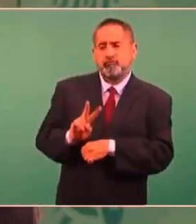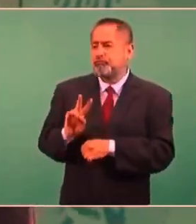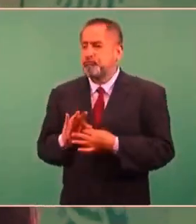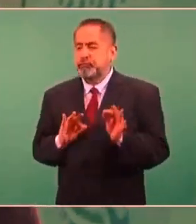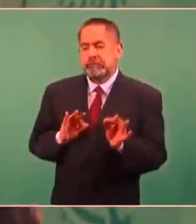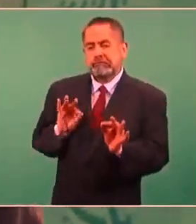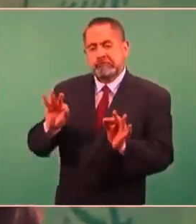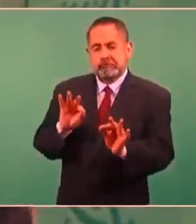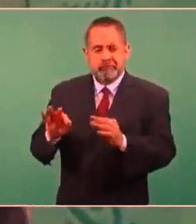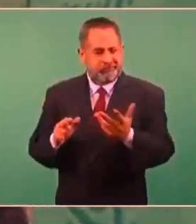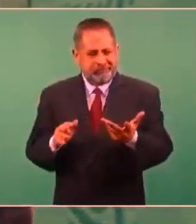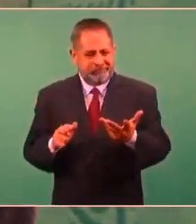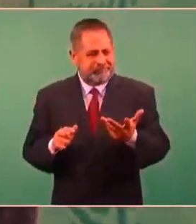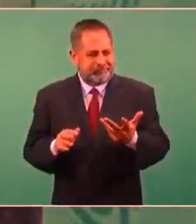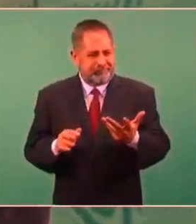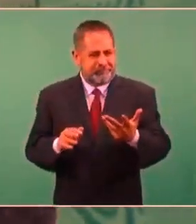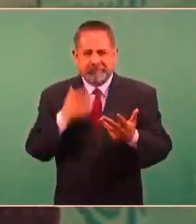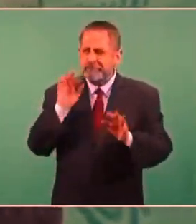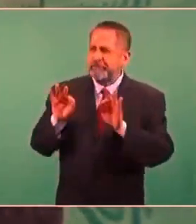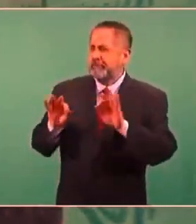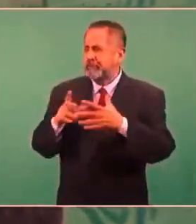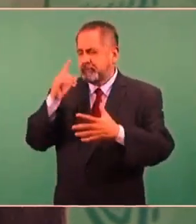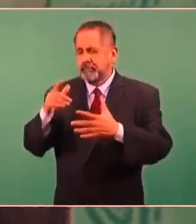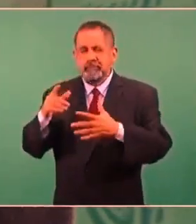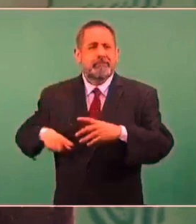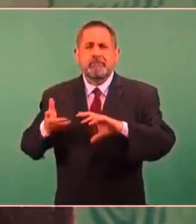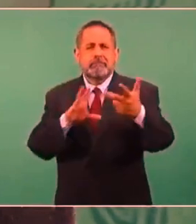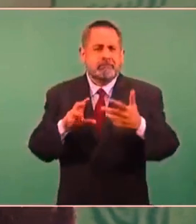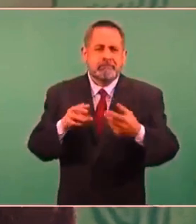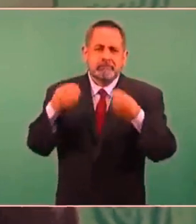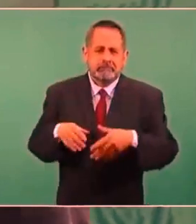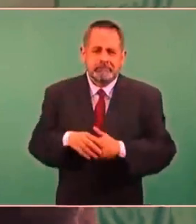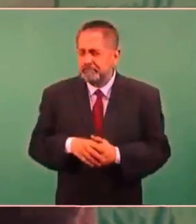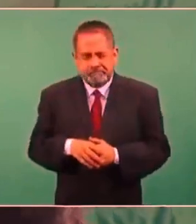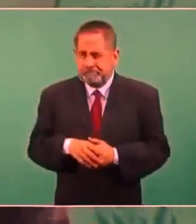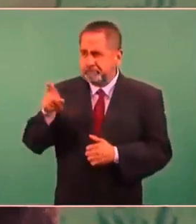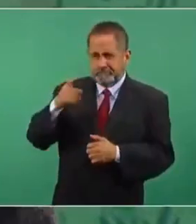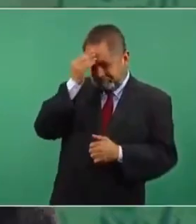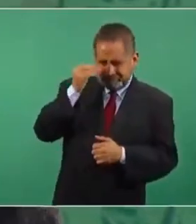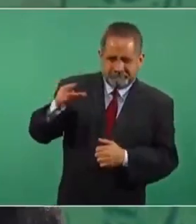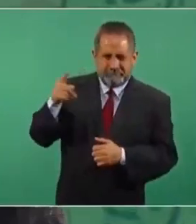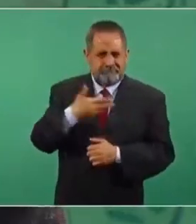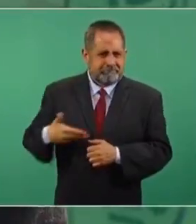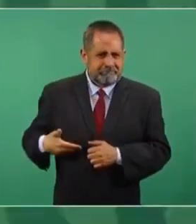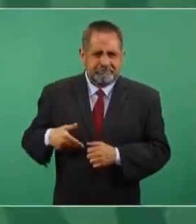debilitar al gobierno, debilitar al presidente.